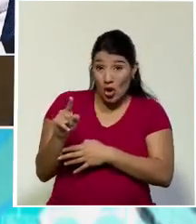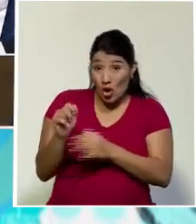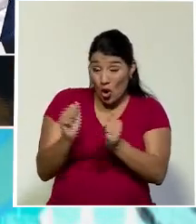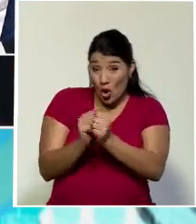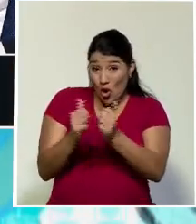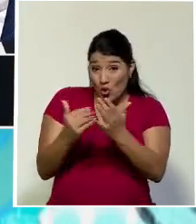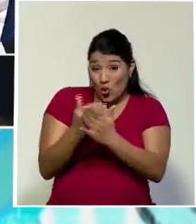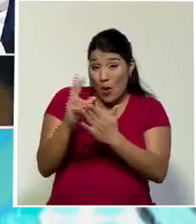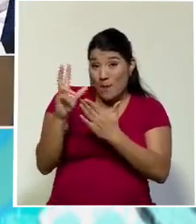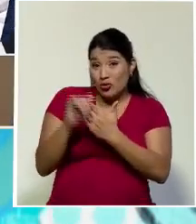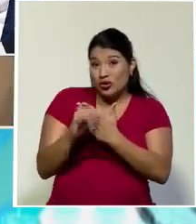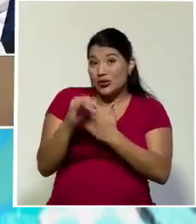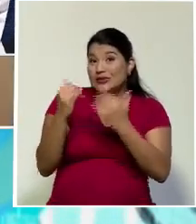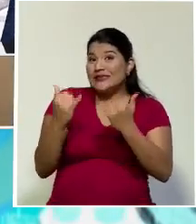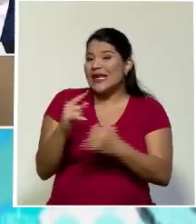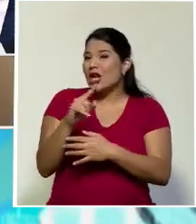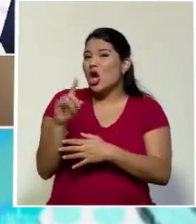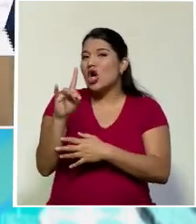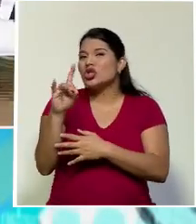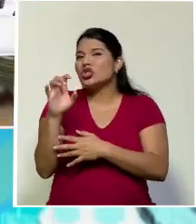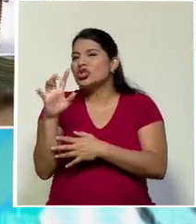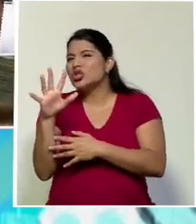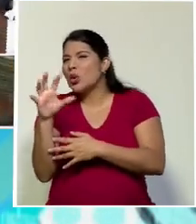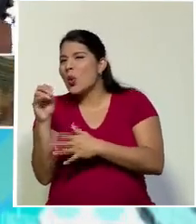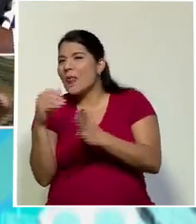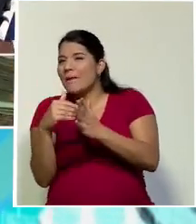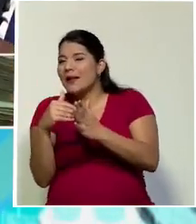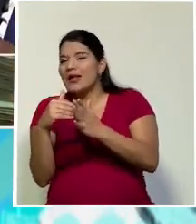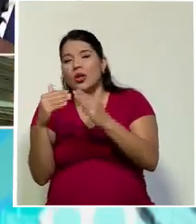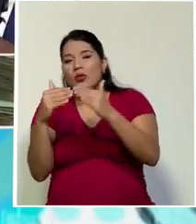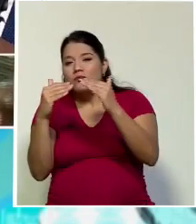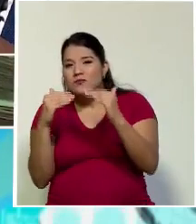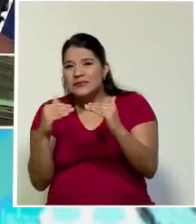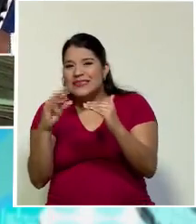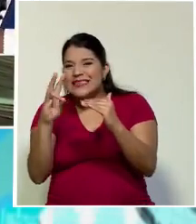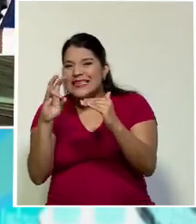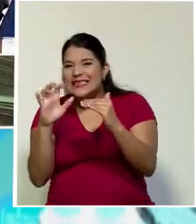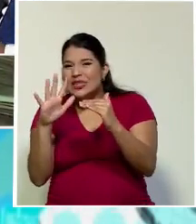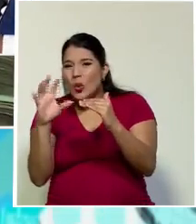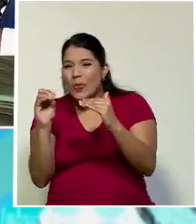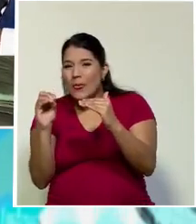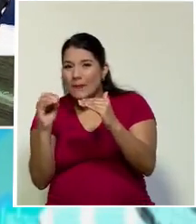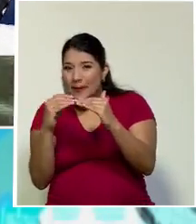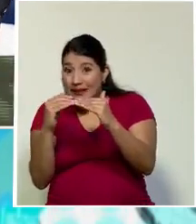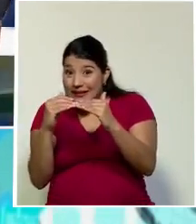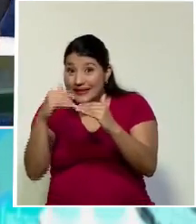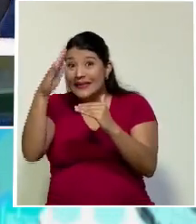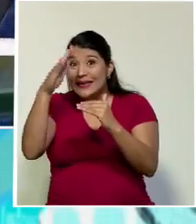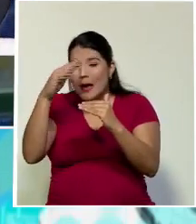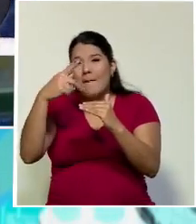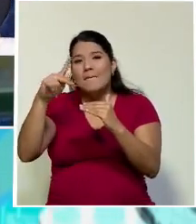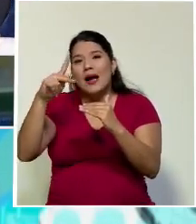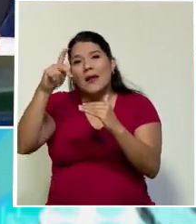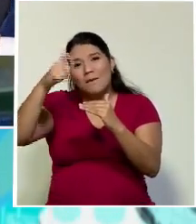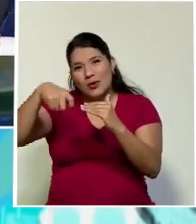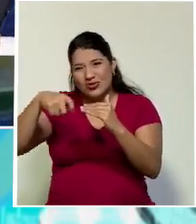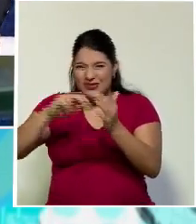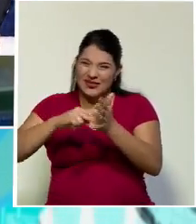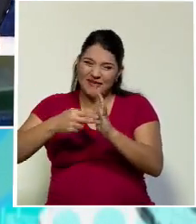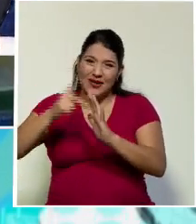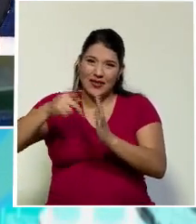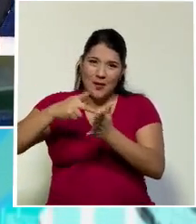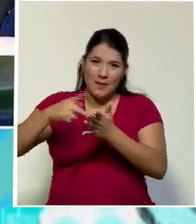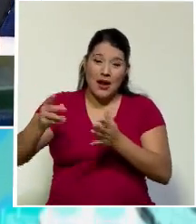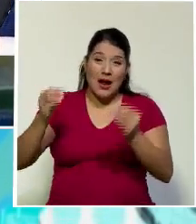sino sobre 702.000 colones. Es decir, si no lo estoy entendiendo mal, el proyecto como está